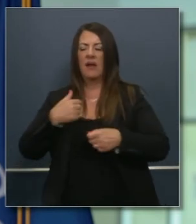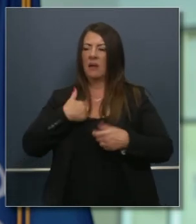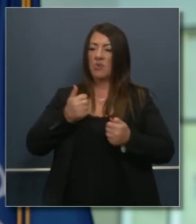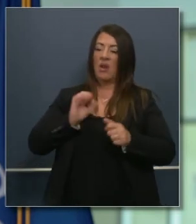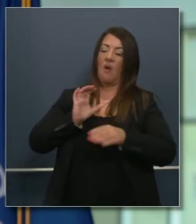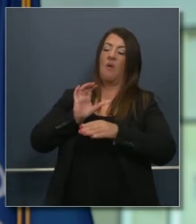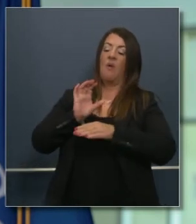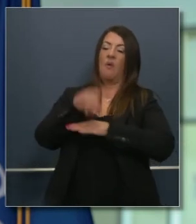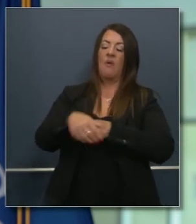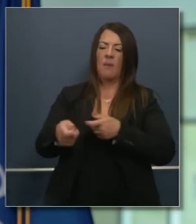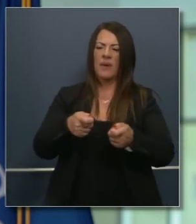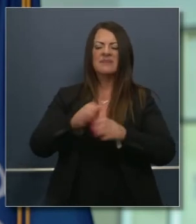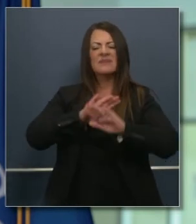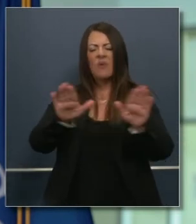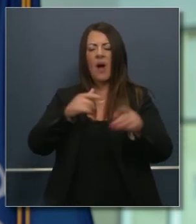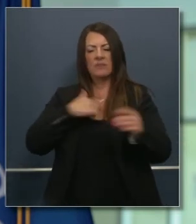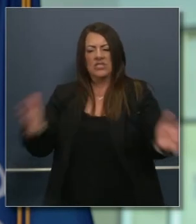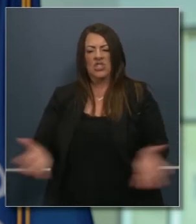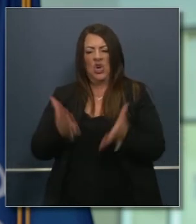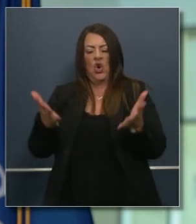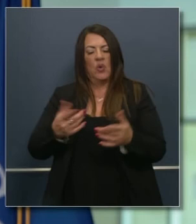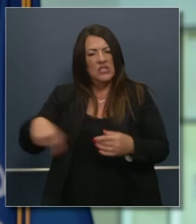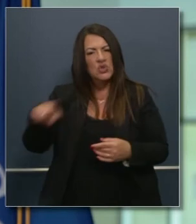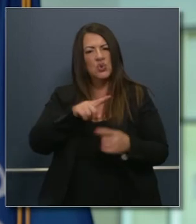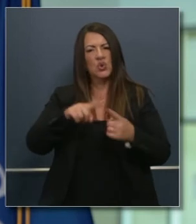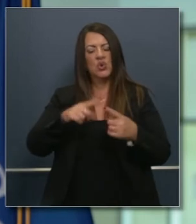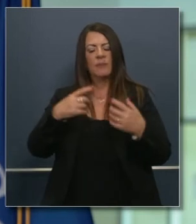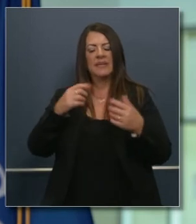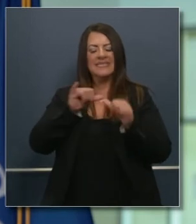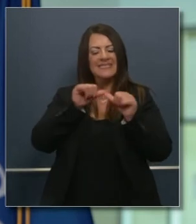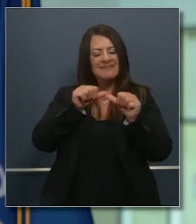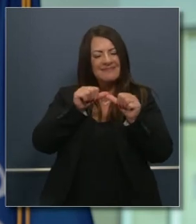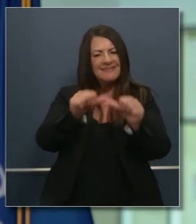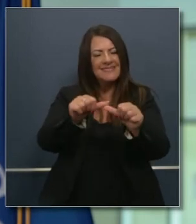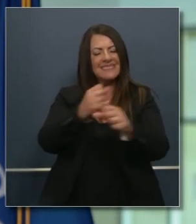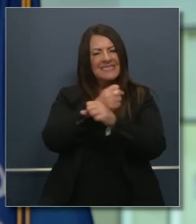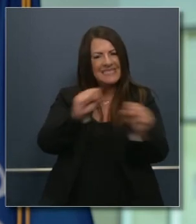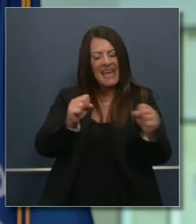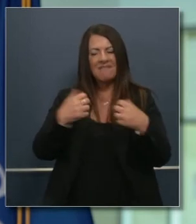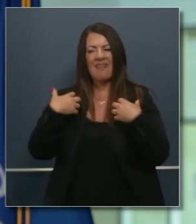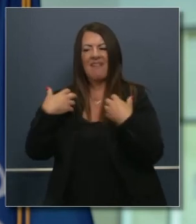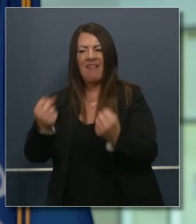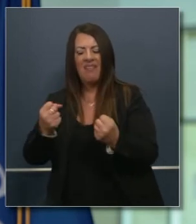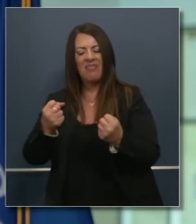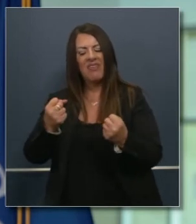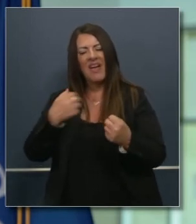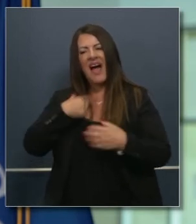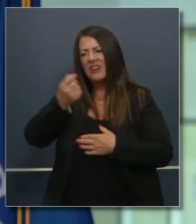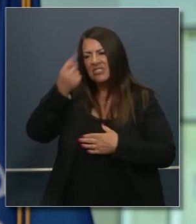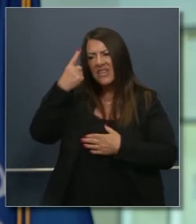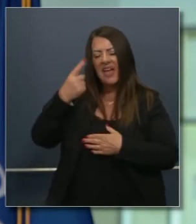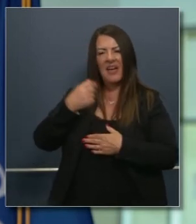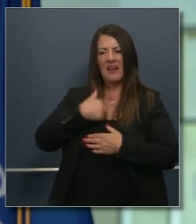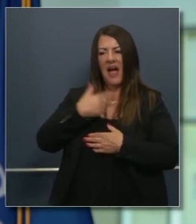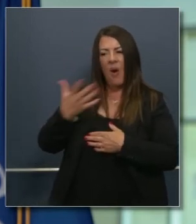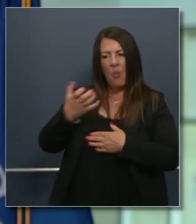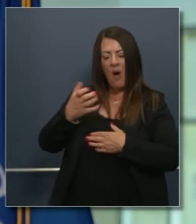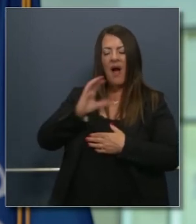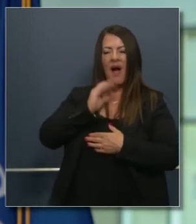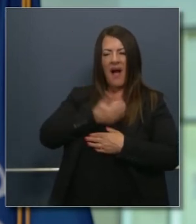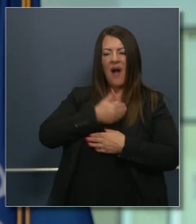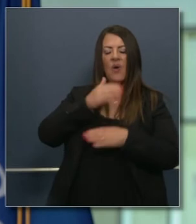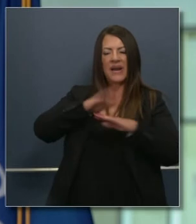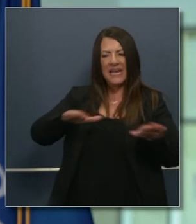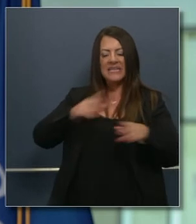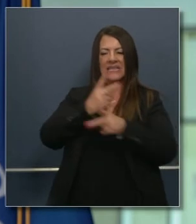simplemente estoy alentando a la gente a seguir saludable porque mi objetivo absoluto es el de todos los líderes de la escuela estoy seguro que lo